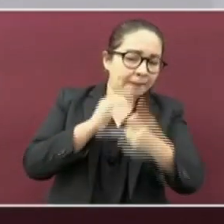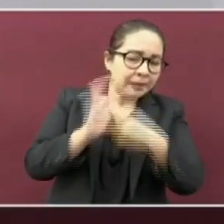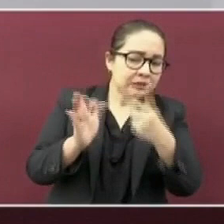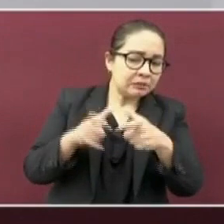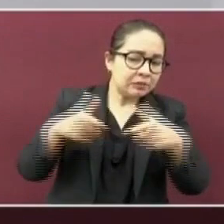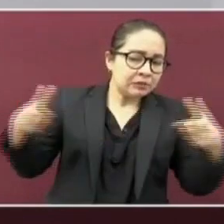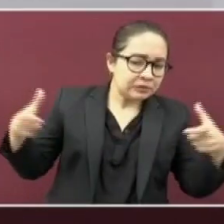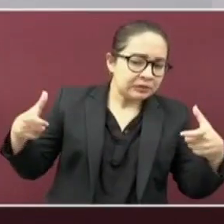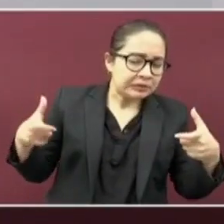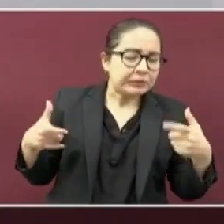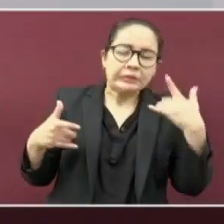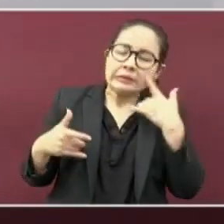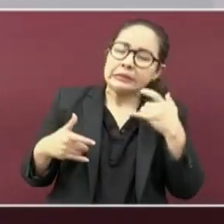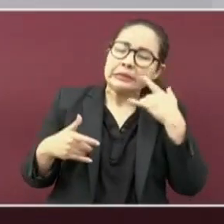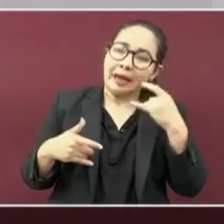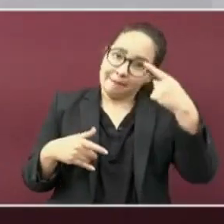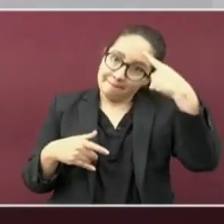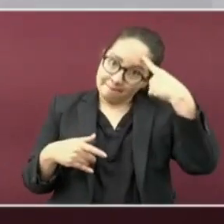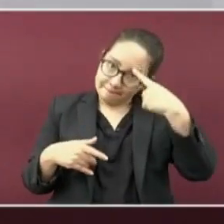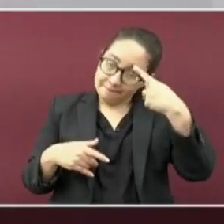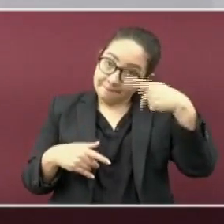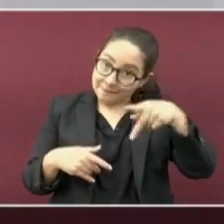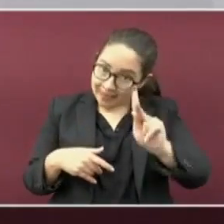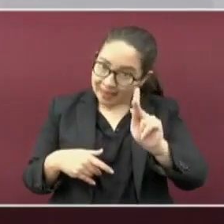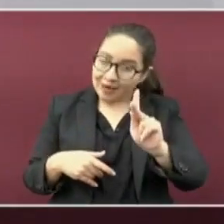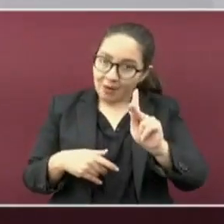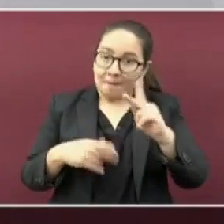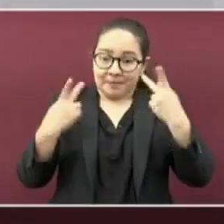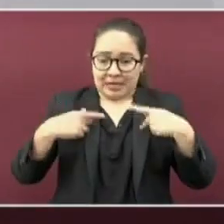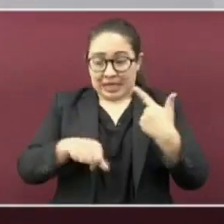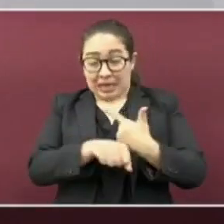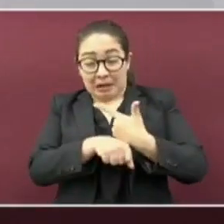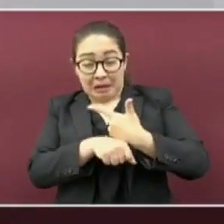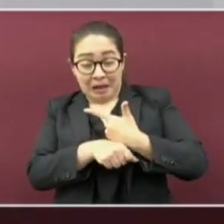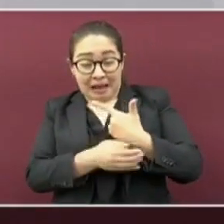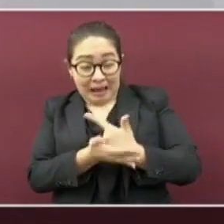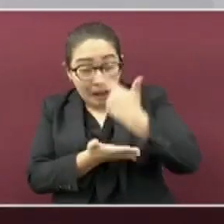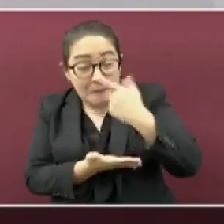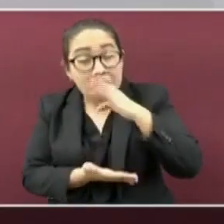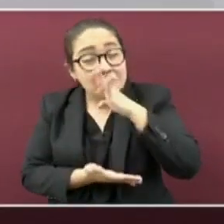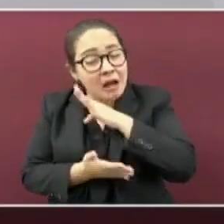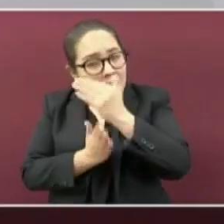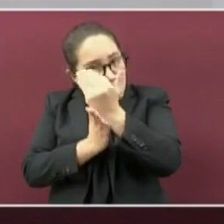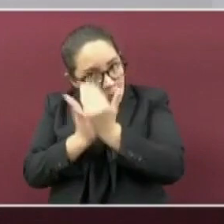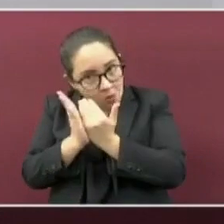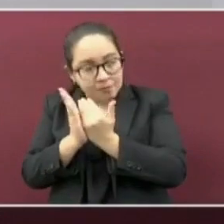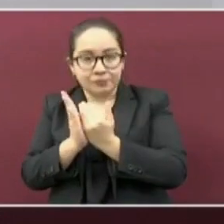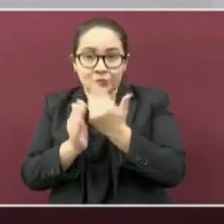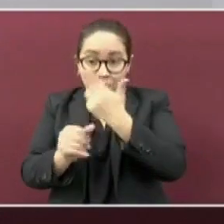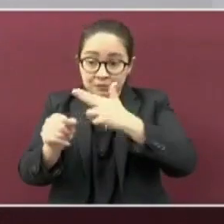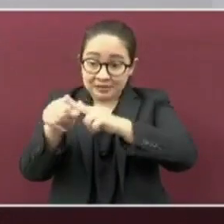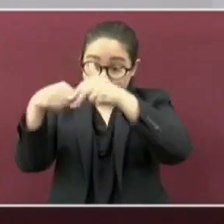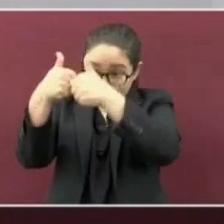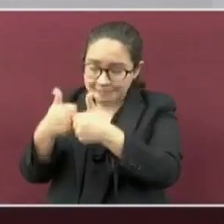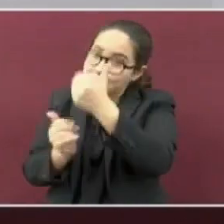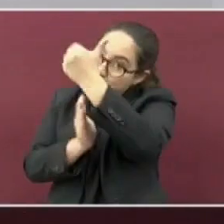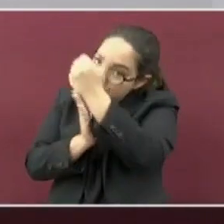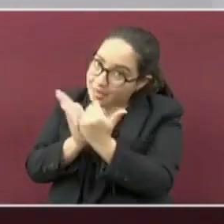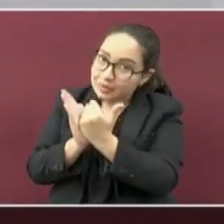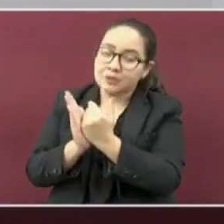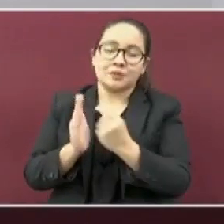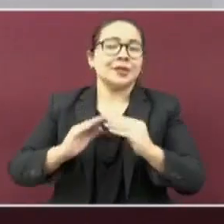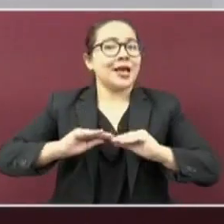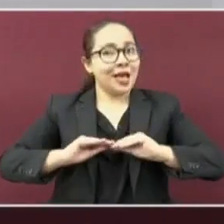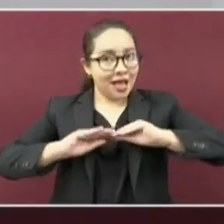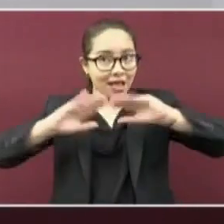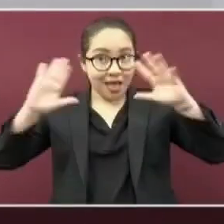contagios, pero con un menor número de enfermos graves, menor número de hospitalizaciones, y, por